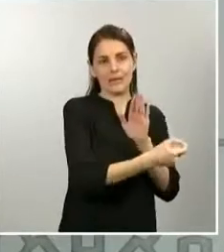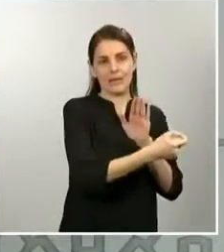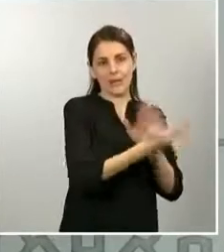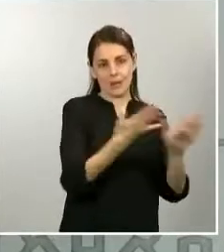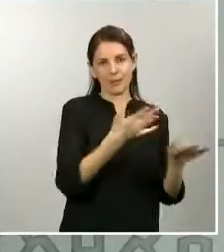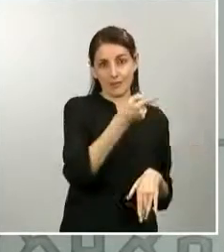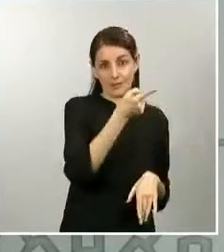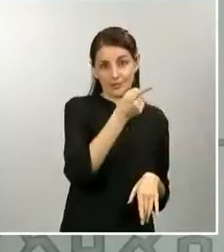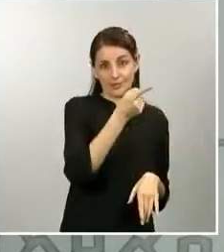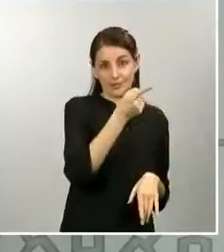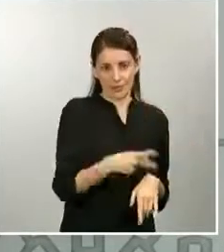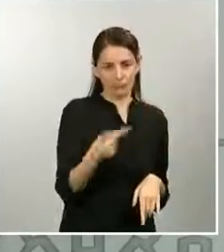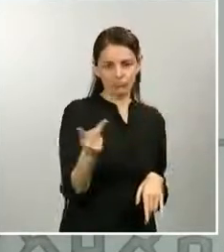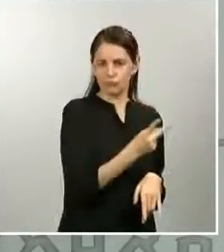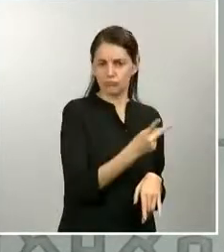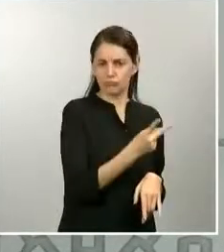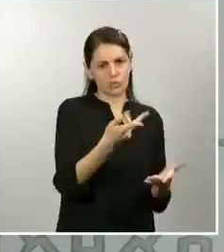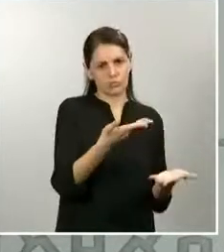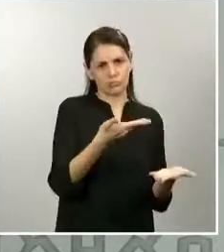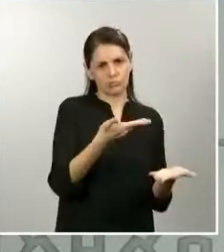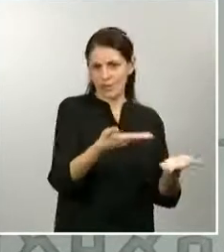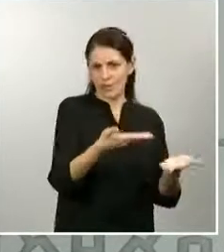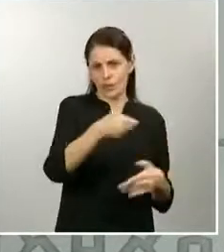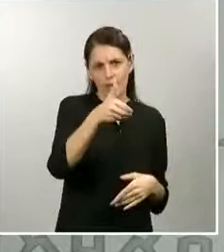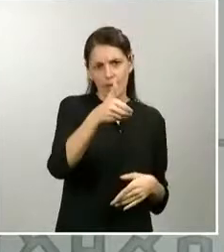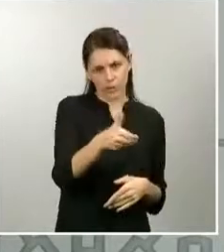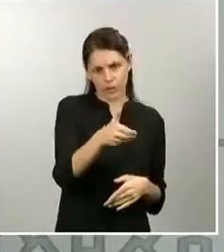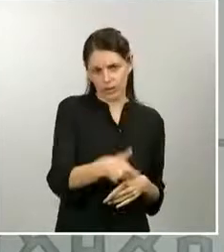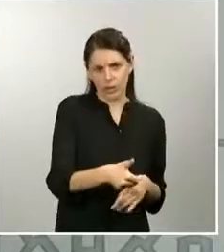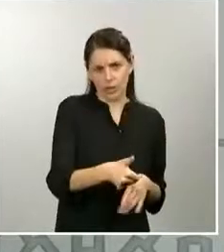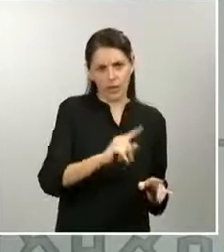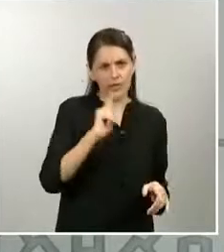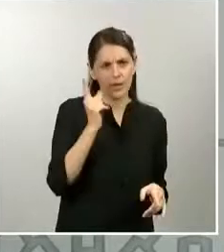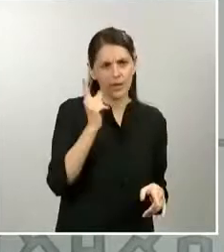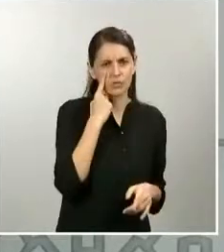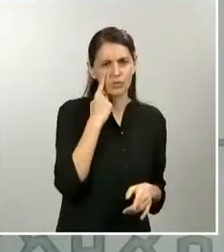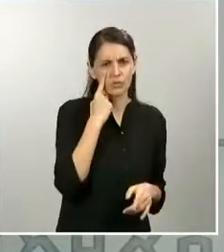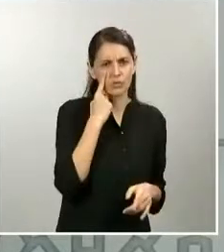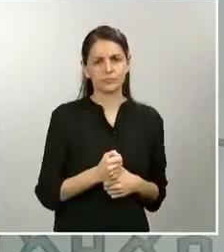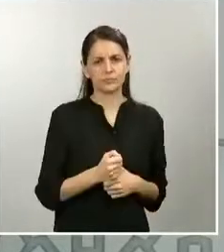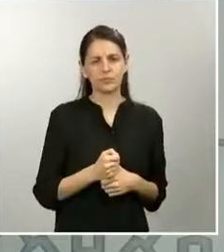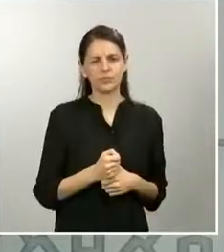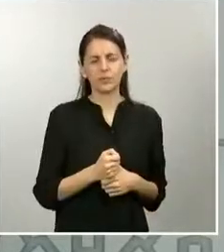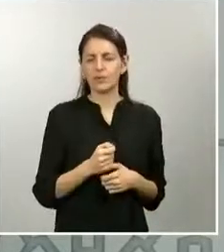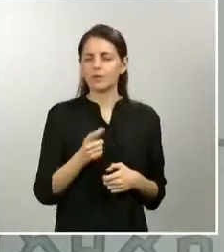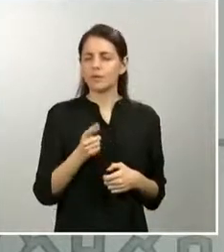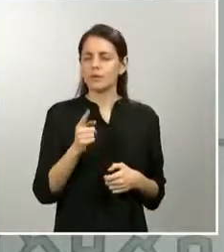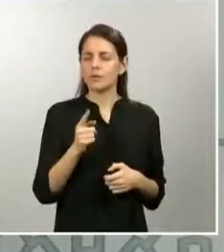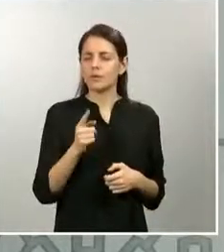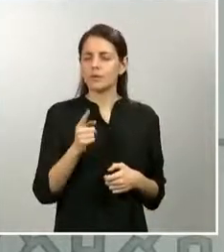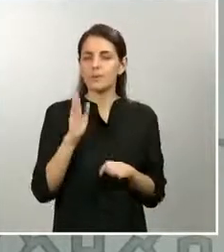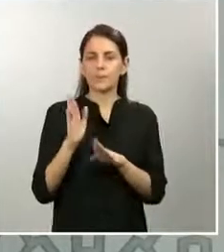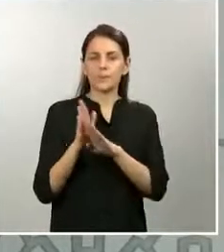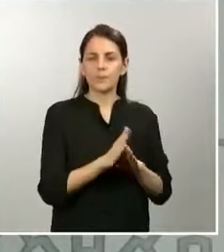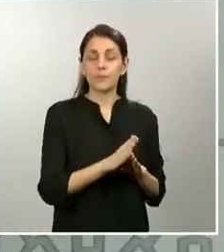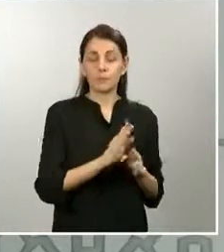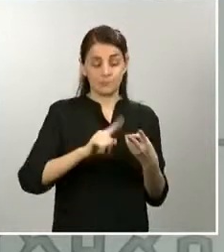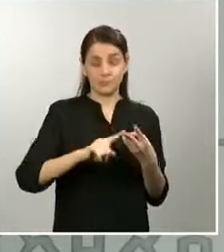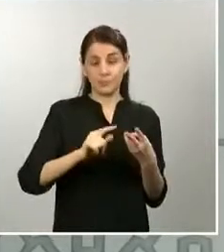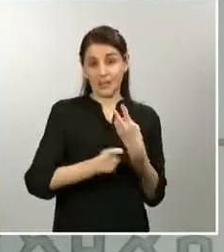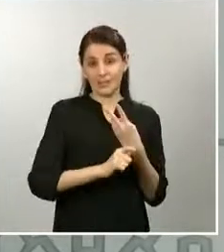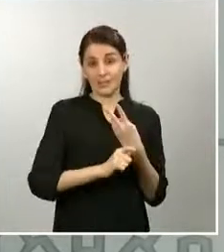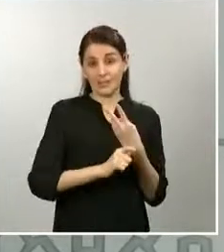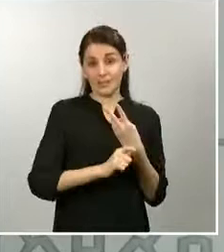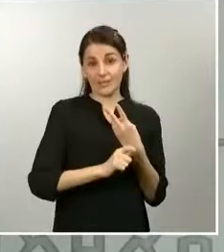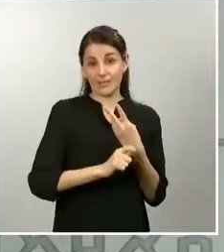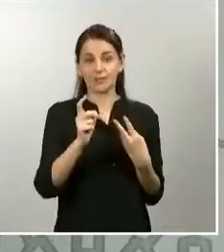estas, para este diagnóstico. Y, por otra parte, la otra parte importante de toda esta fase